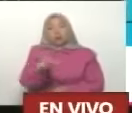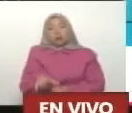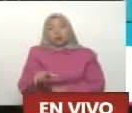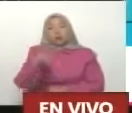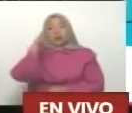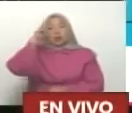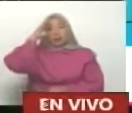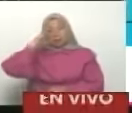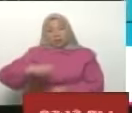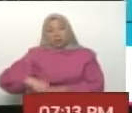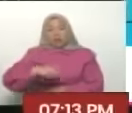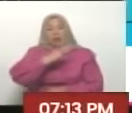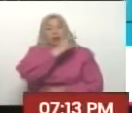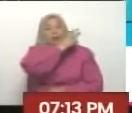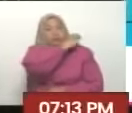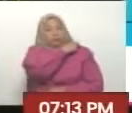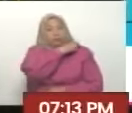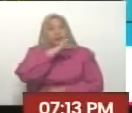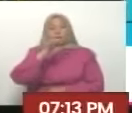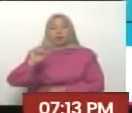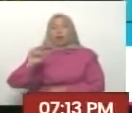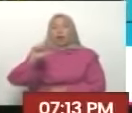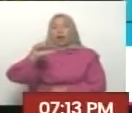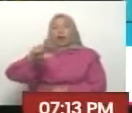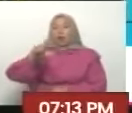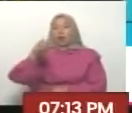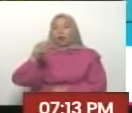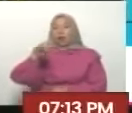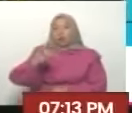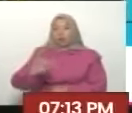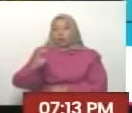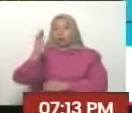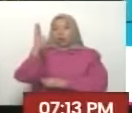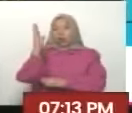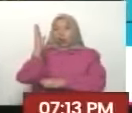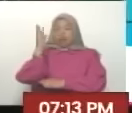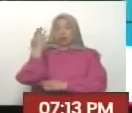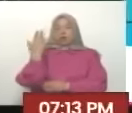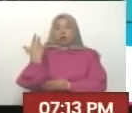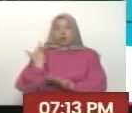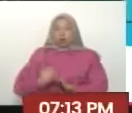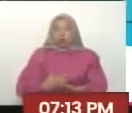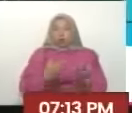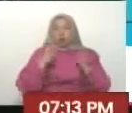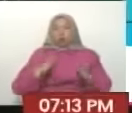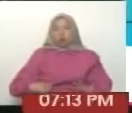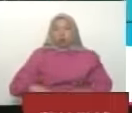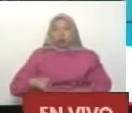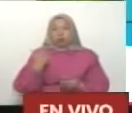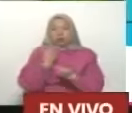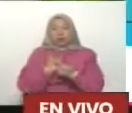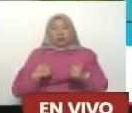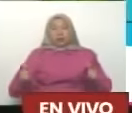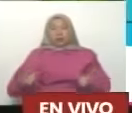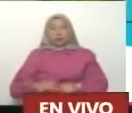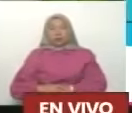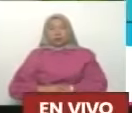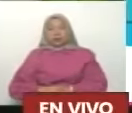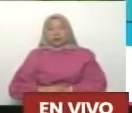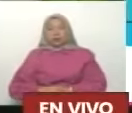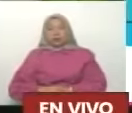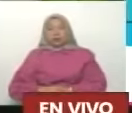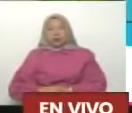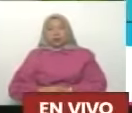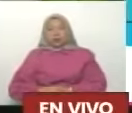recupera los restos y los lleva a la catedral de Quito así que la presencia allí libertadora de Antonio